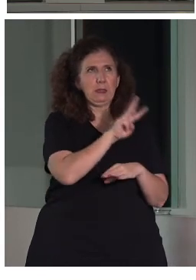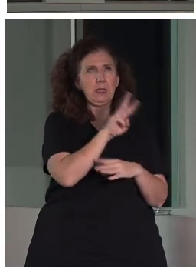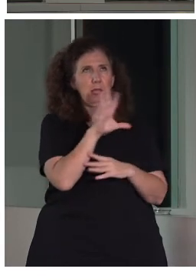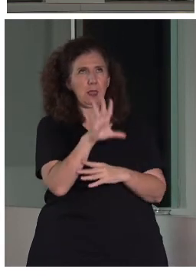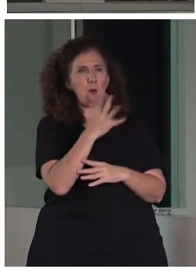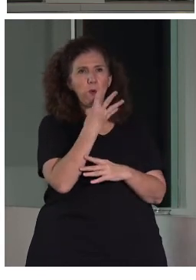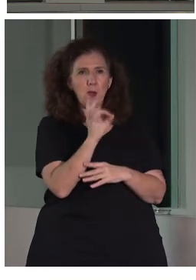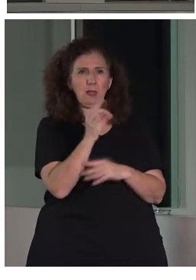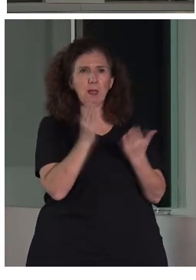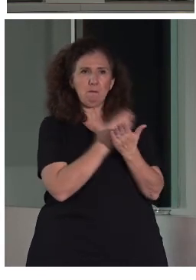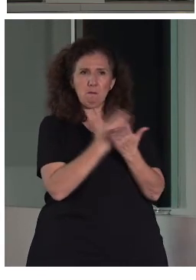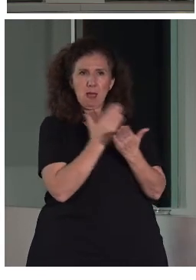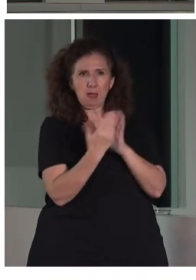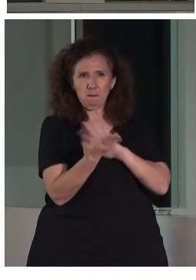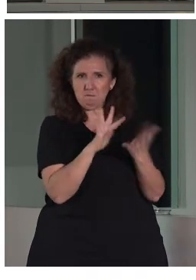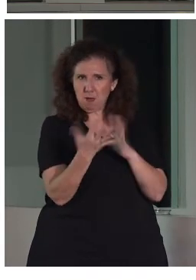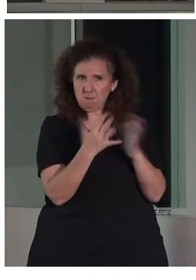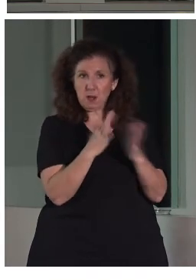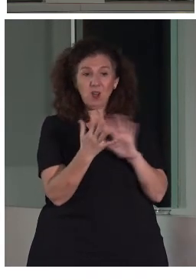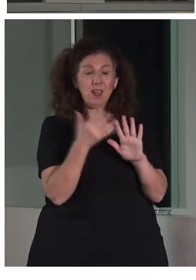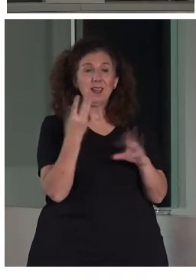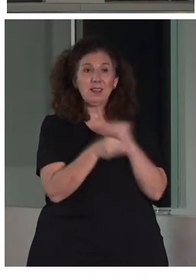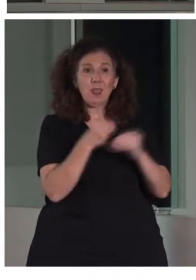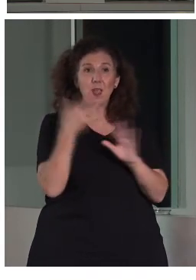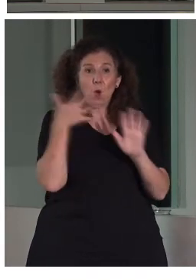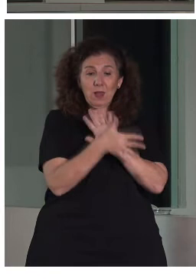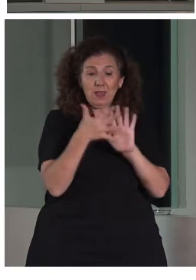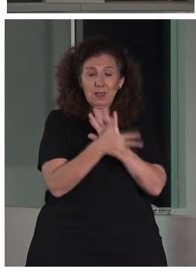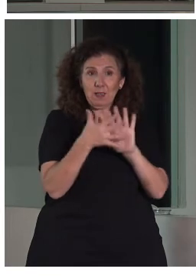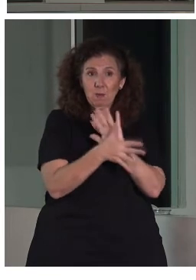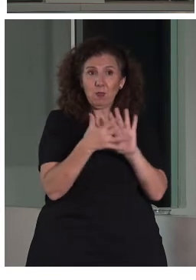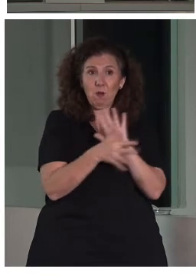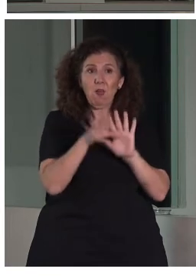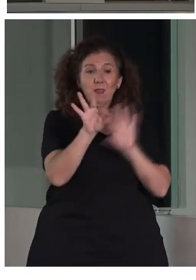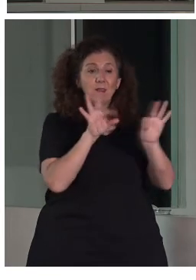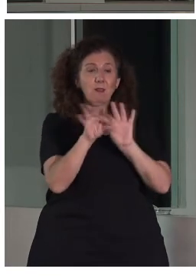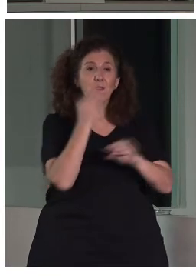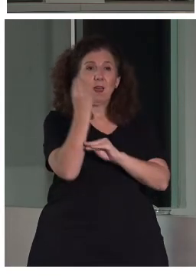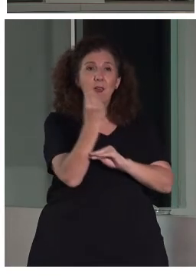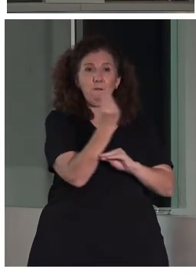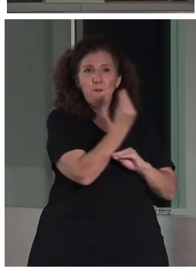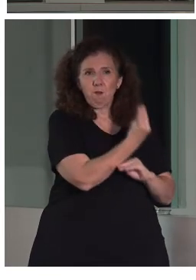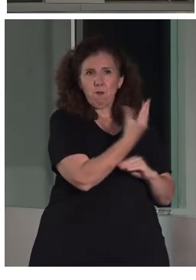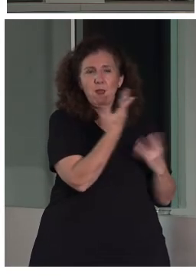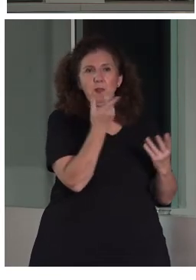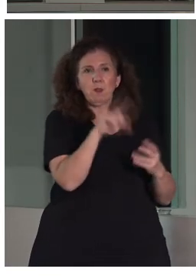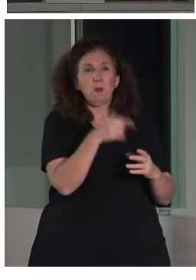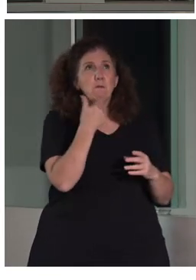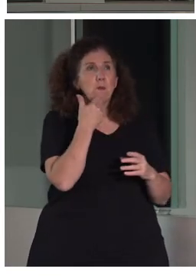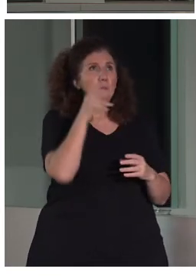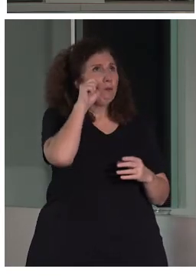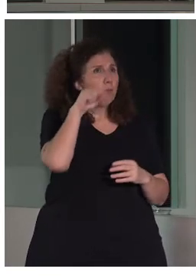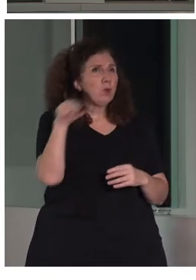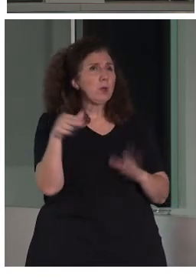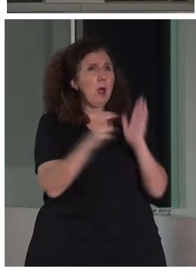máximo, y entonces, donde se hacía una descripción de determinadas piezas seleccionadas. En el caso de museos estatales se ha aplicado al Museo Arqueológico